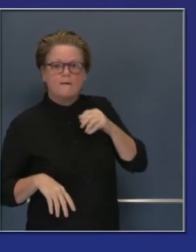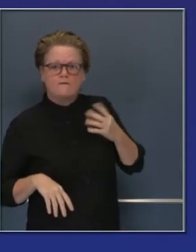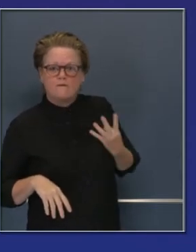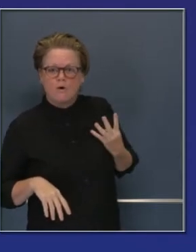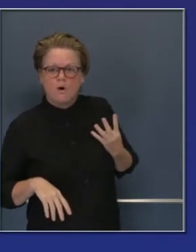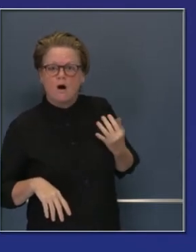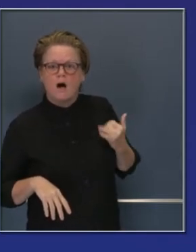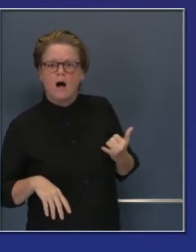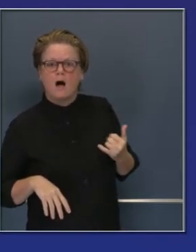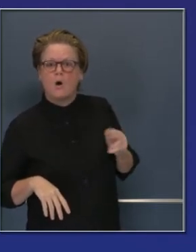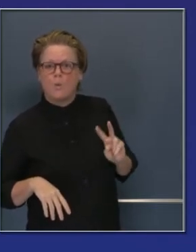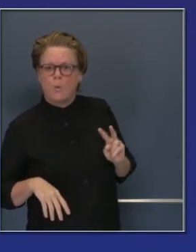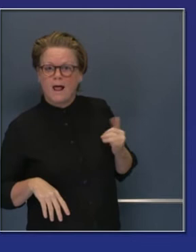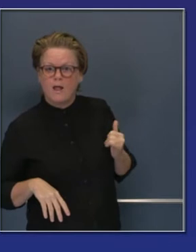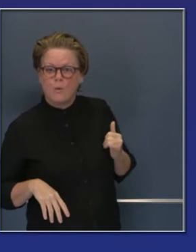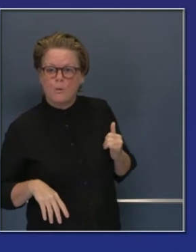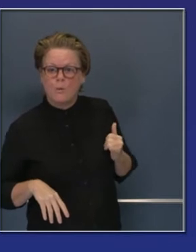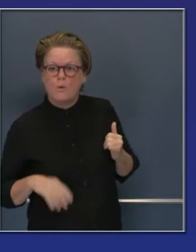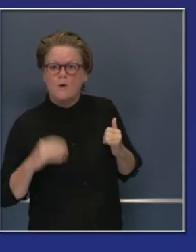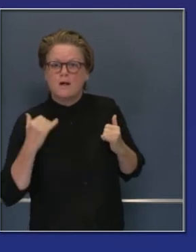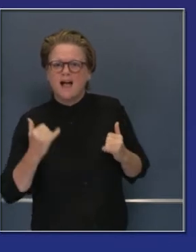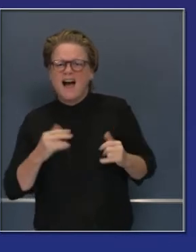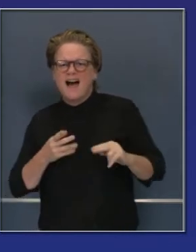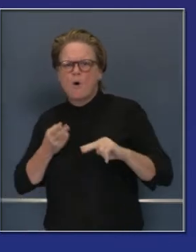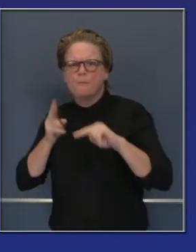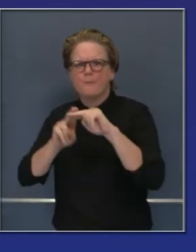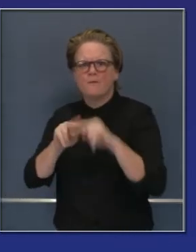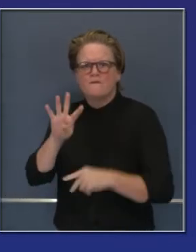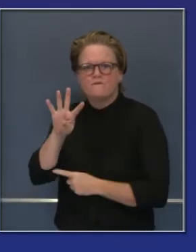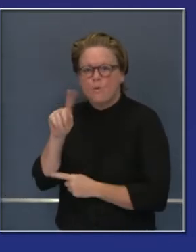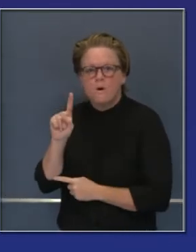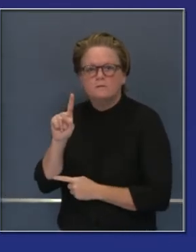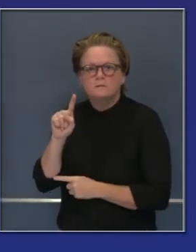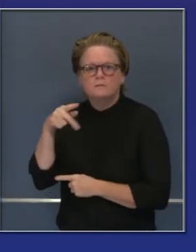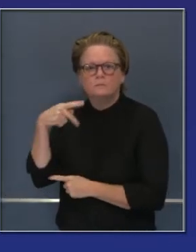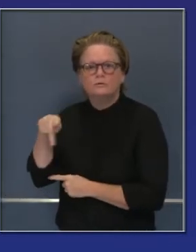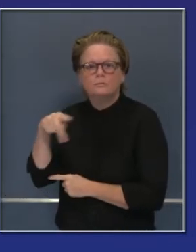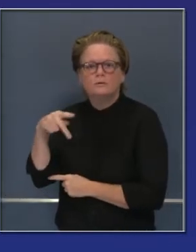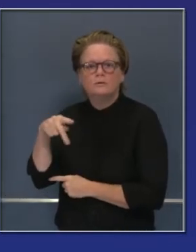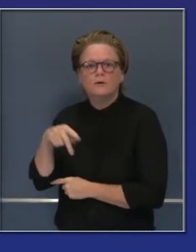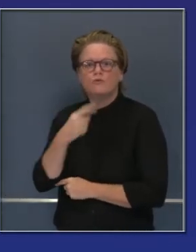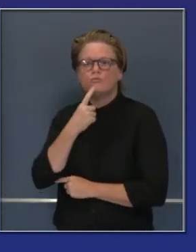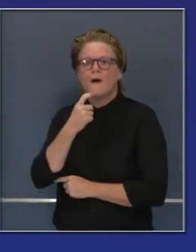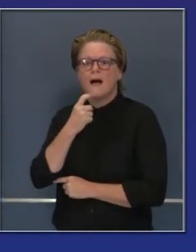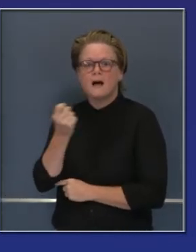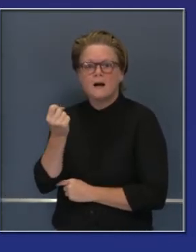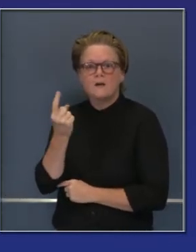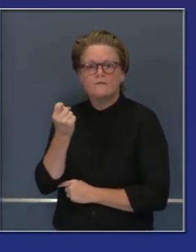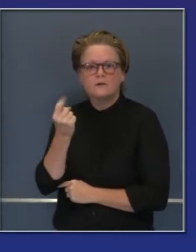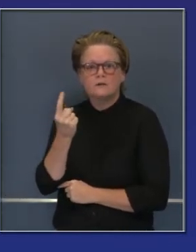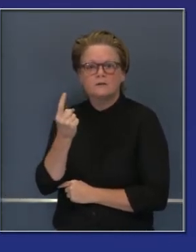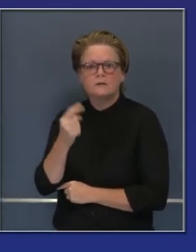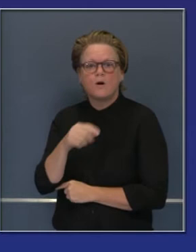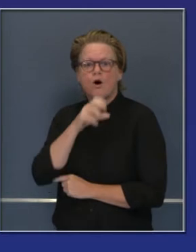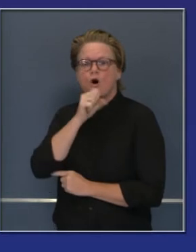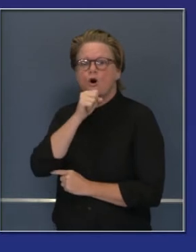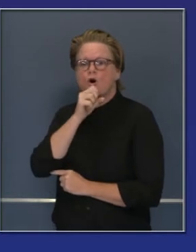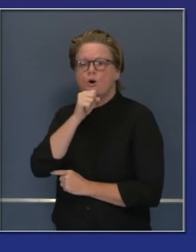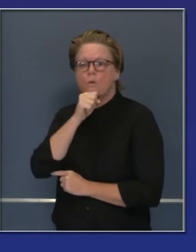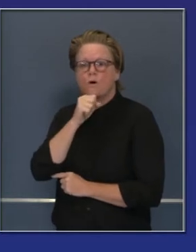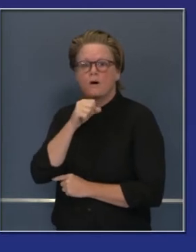condados en el morado. Definitivamente movimiento hacia atrás en los